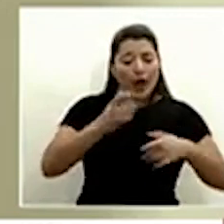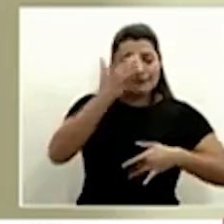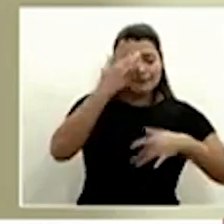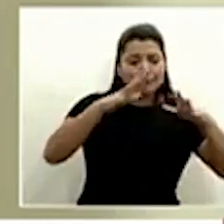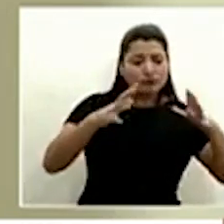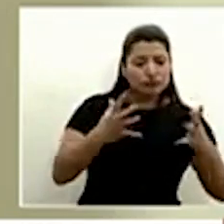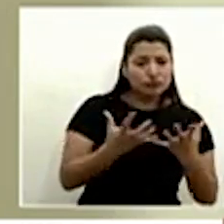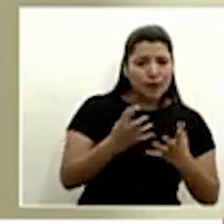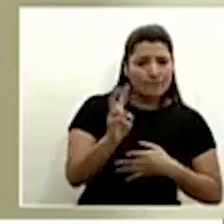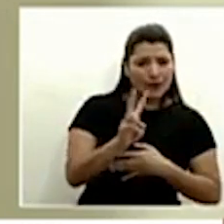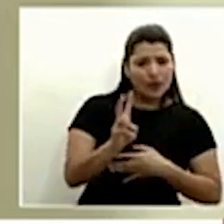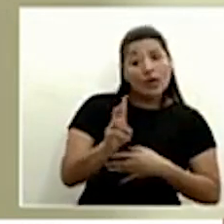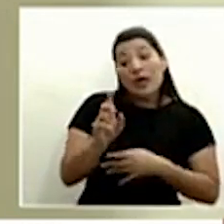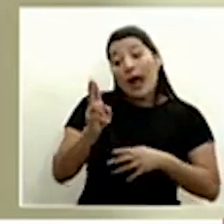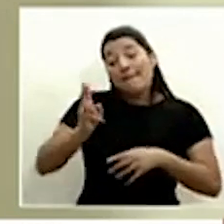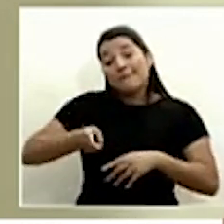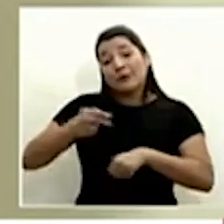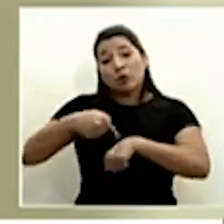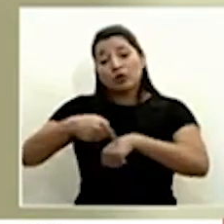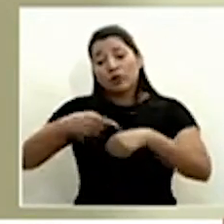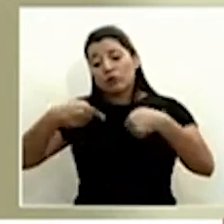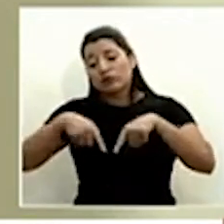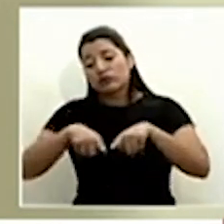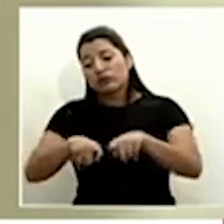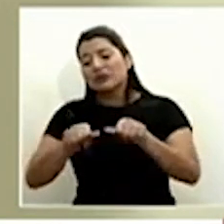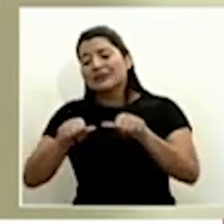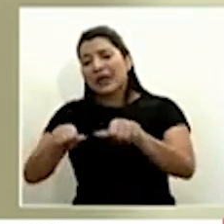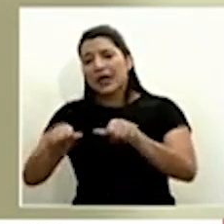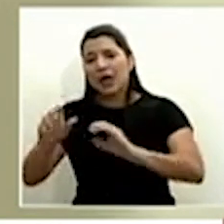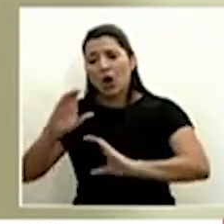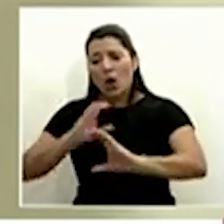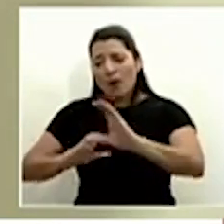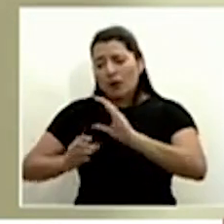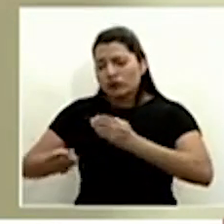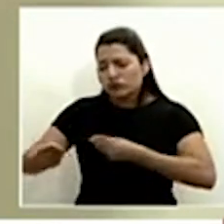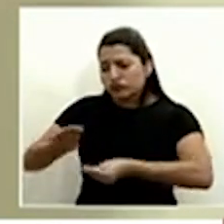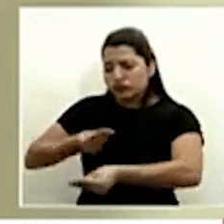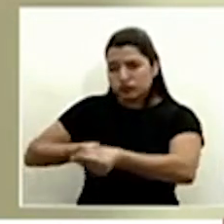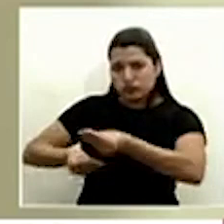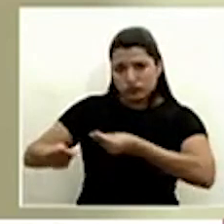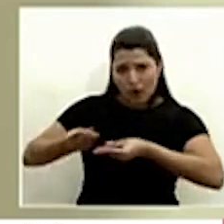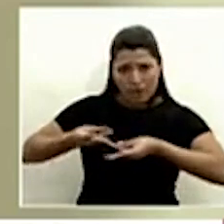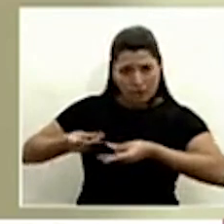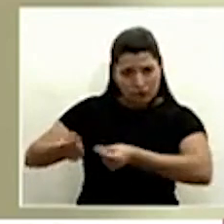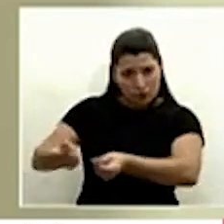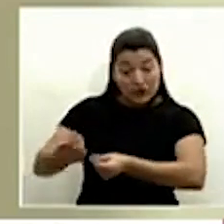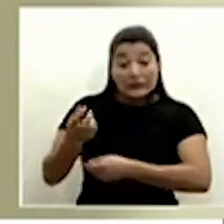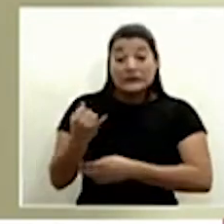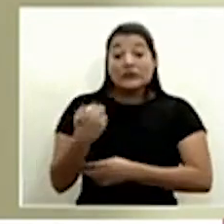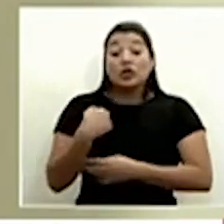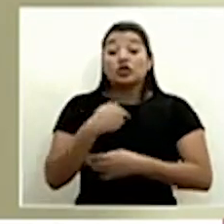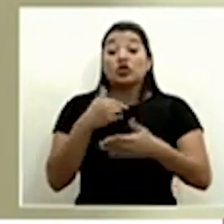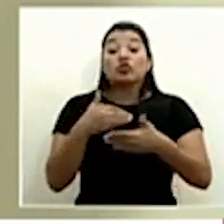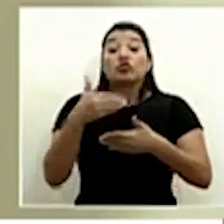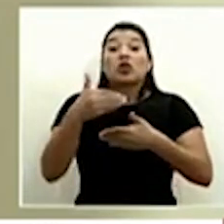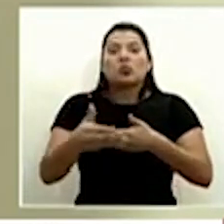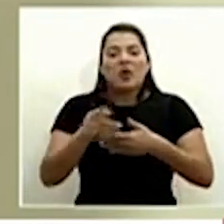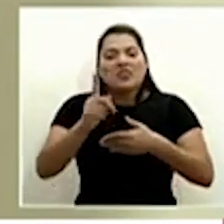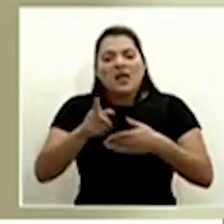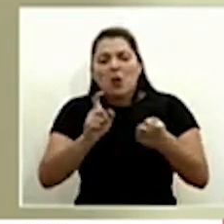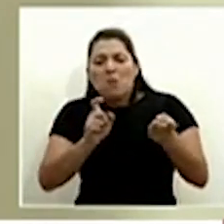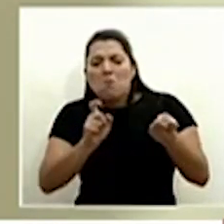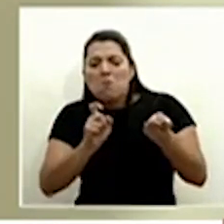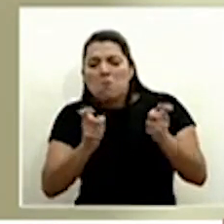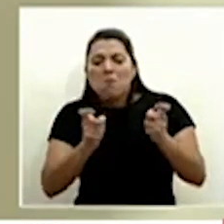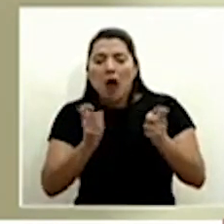también que nos permitan seguir con un flujo comercial. Si debemos ajustar posteriormente alguna de las disposiciones,